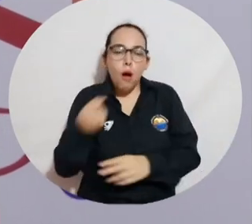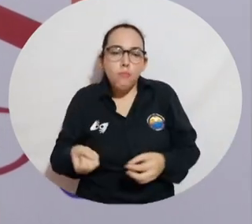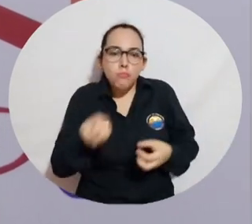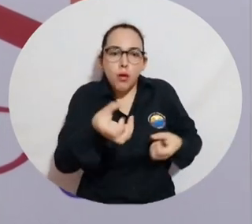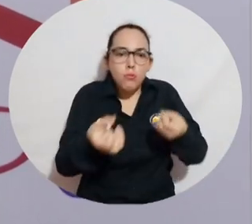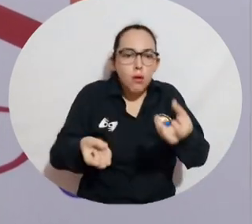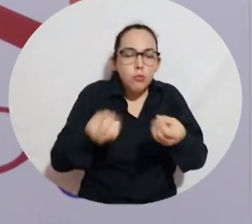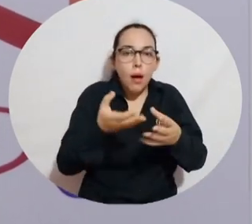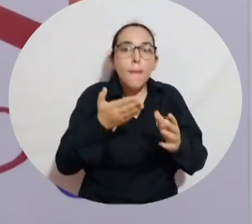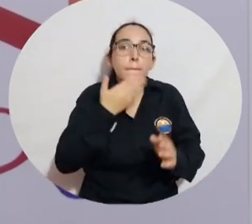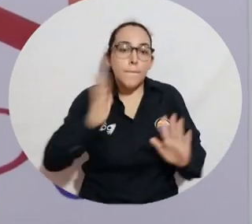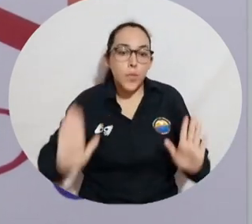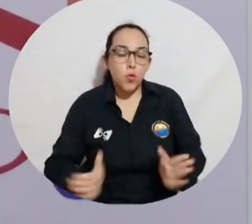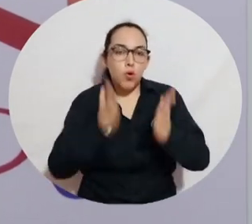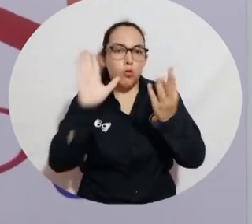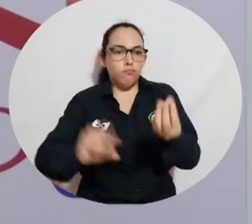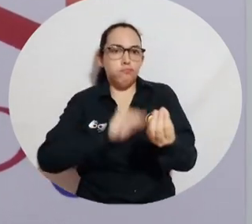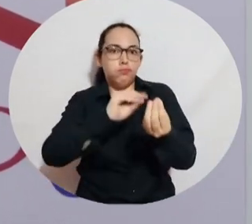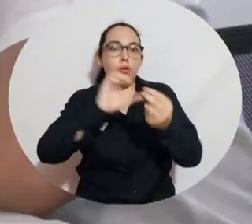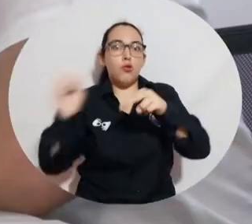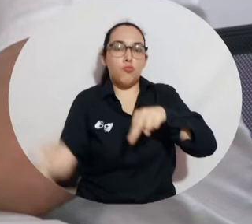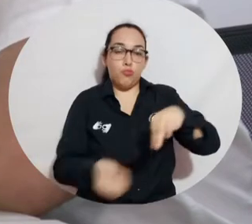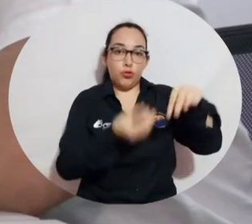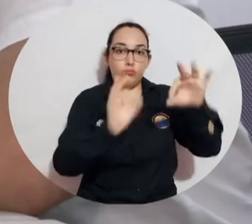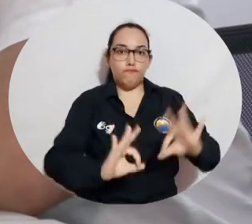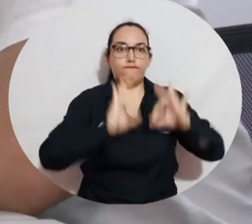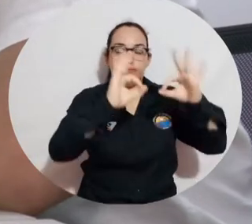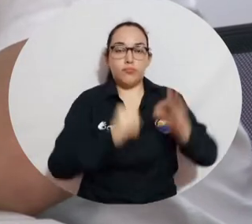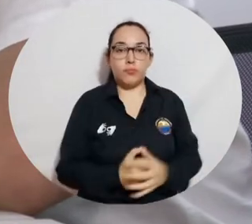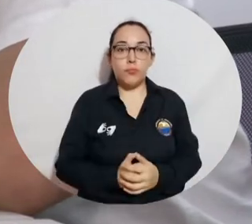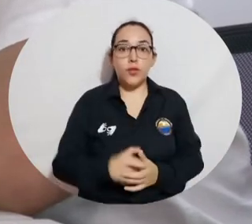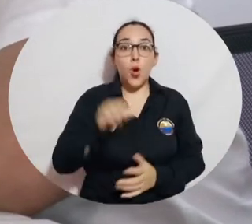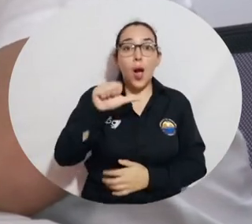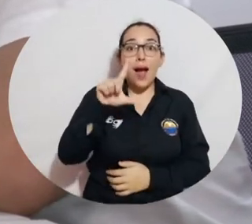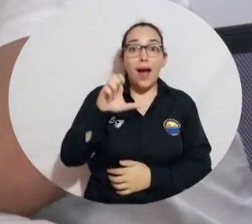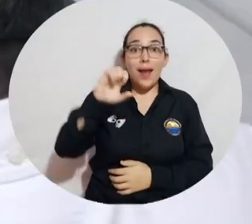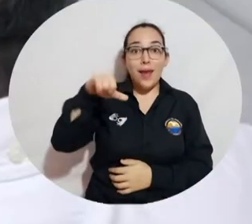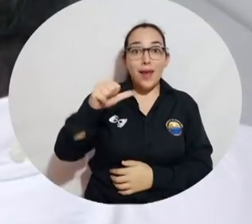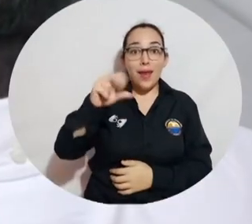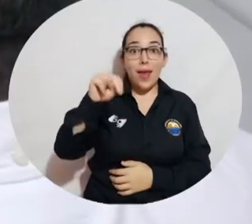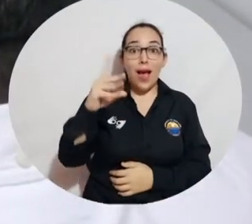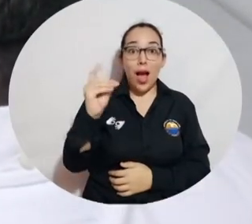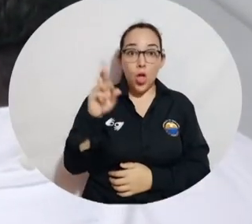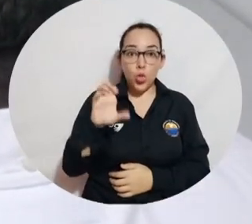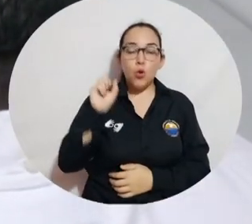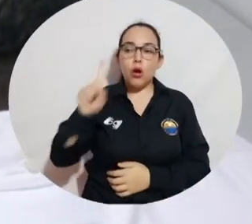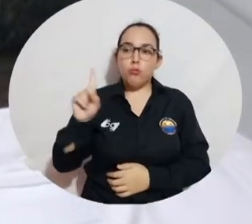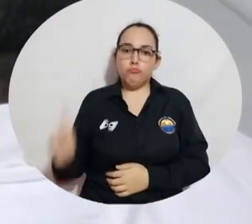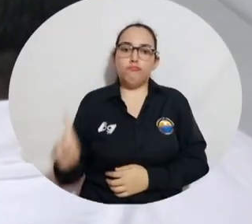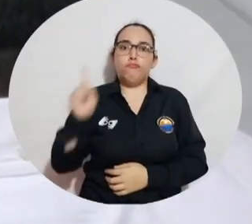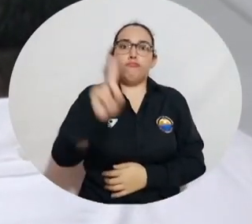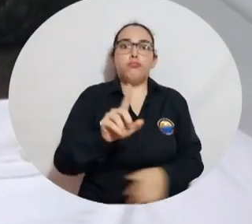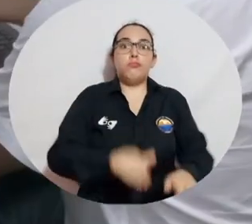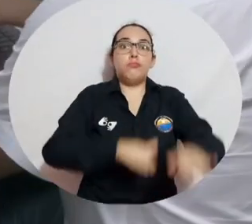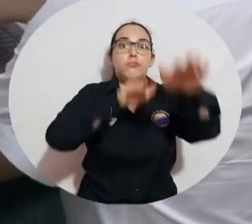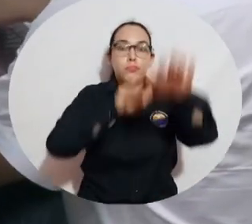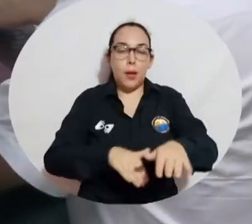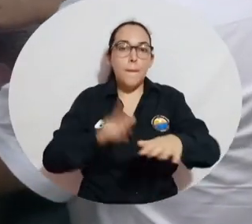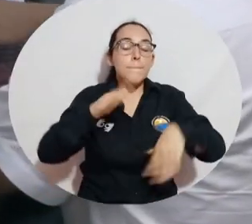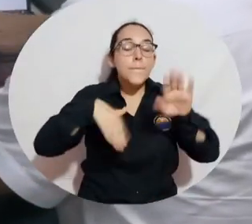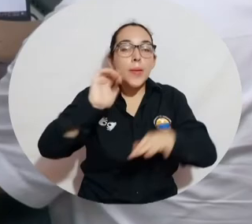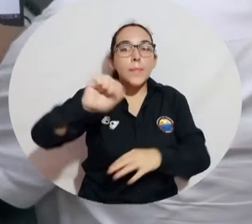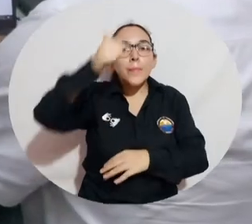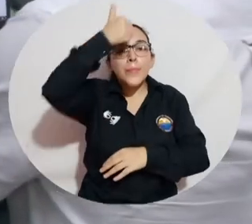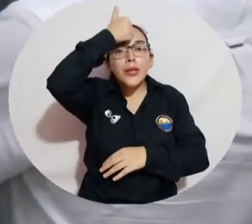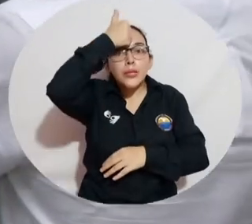contribuir al mejoramiento de la calidad de la educación. El docente Alejandro García Puche es la cuota de Unimagdalena en la Asociación Nacional, será